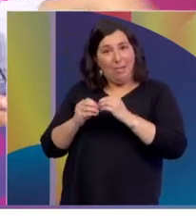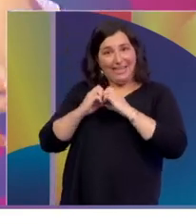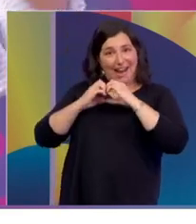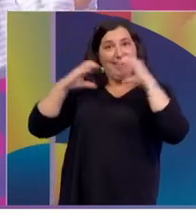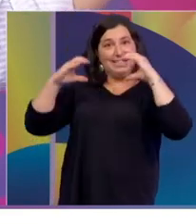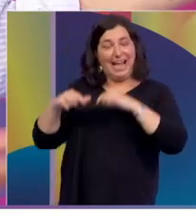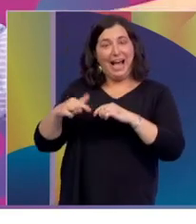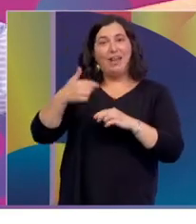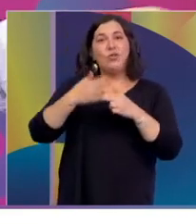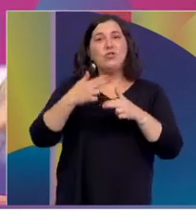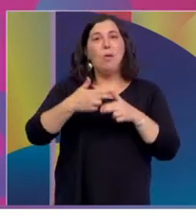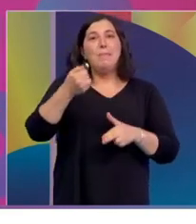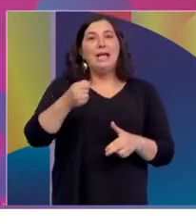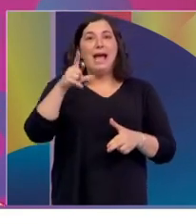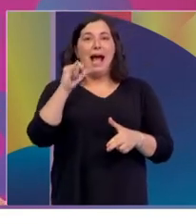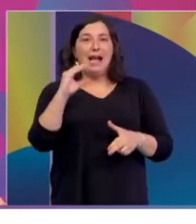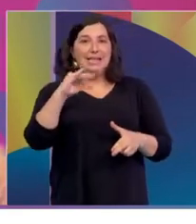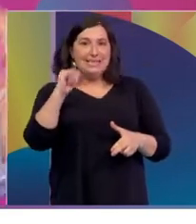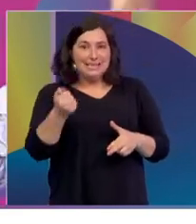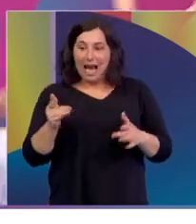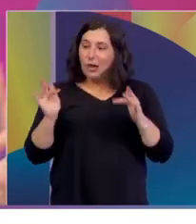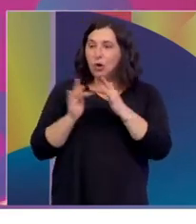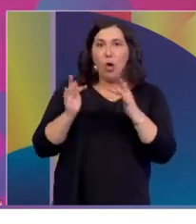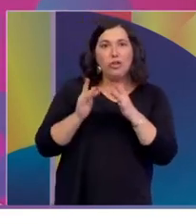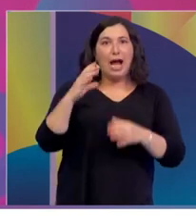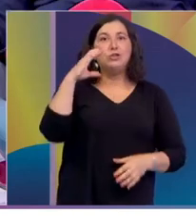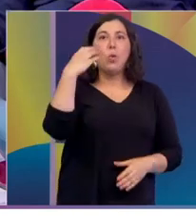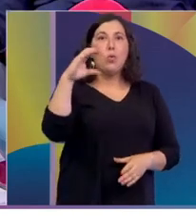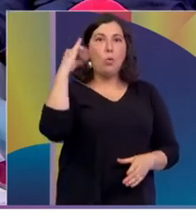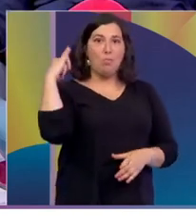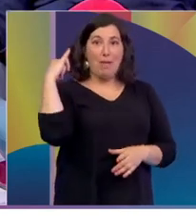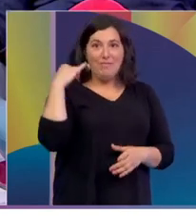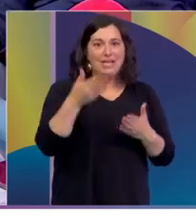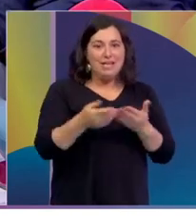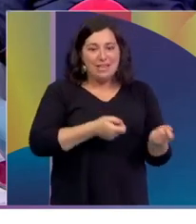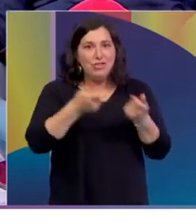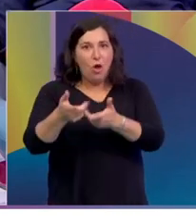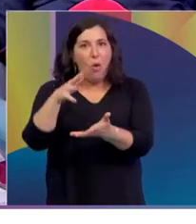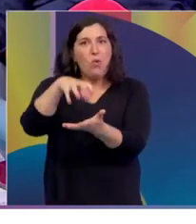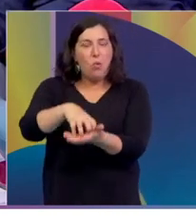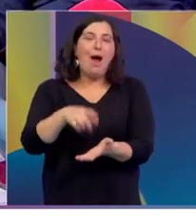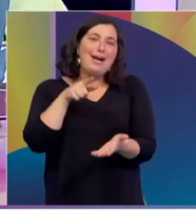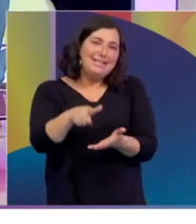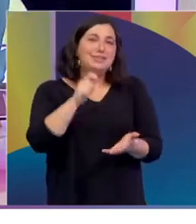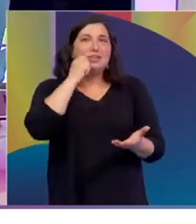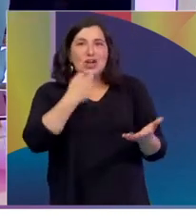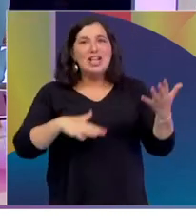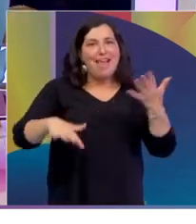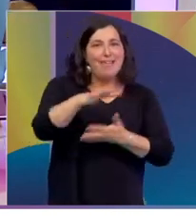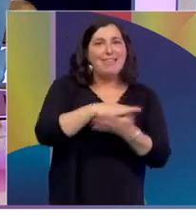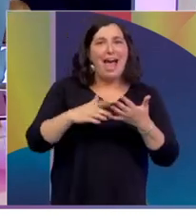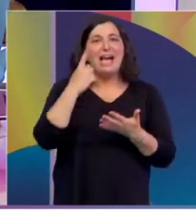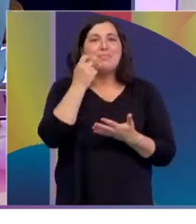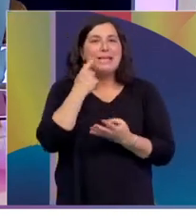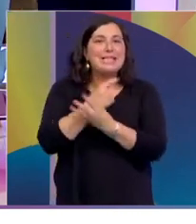el Club Malvin y ahí surgió este espacio que le cedieron como para poder, nada, poder empezar a trabajar y creo que eso es algo lindo de destacados y de lo que han vivido los cuatro,